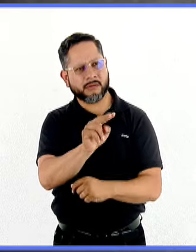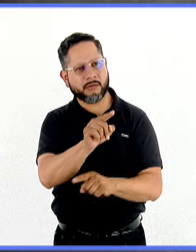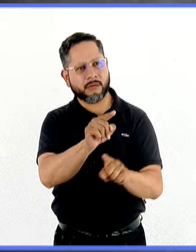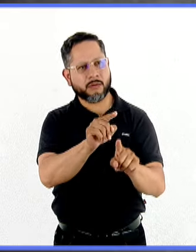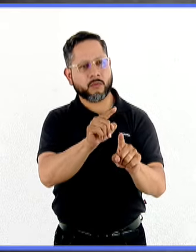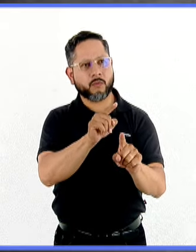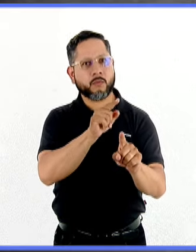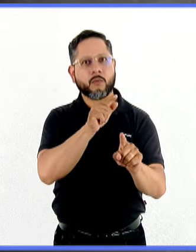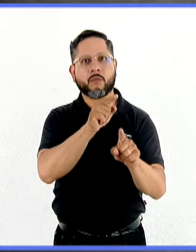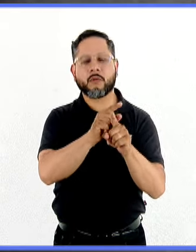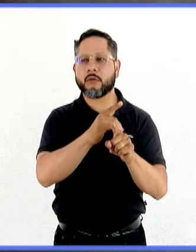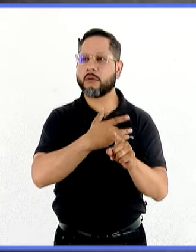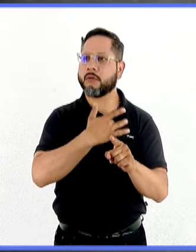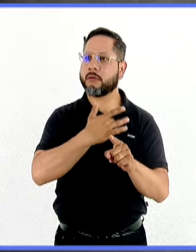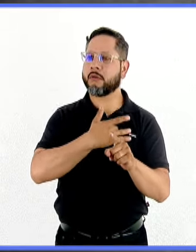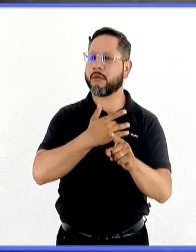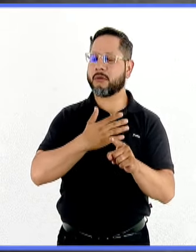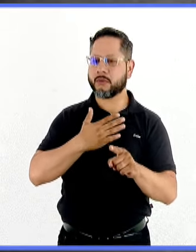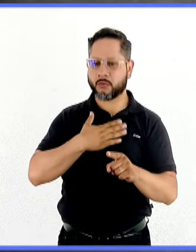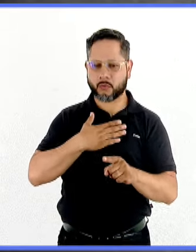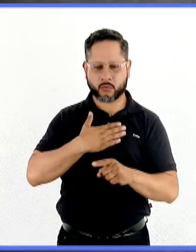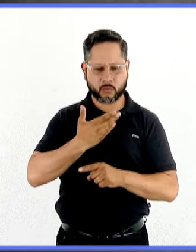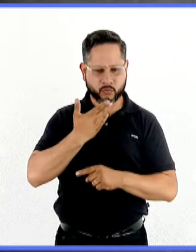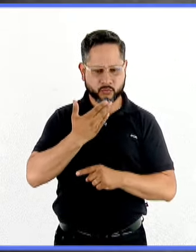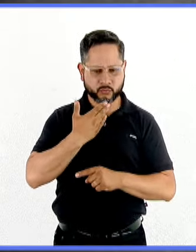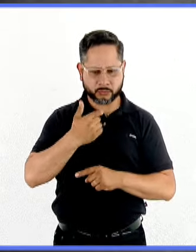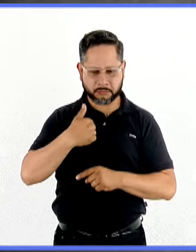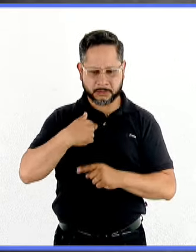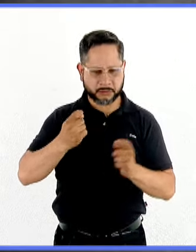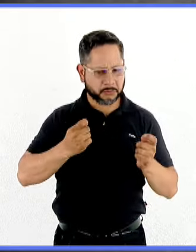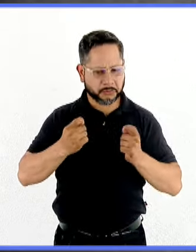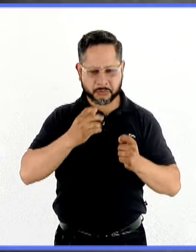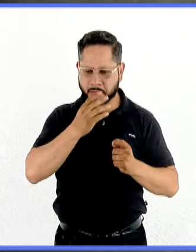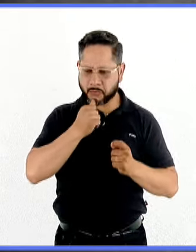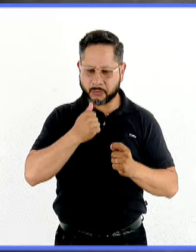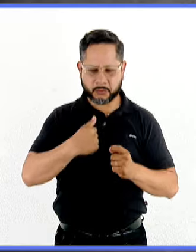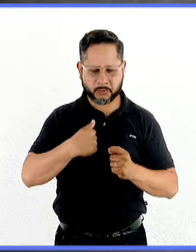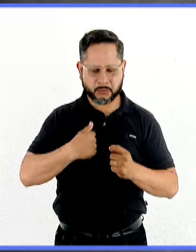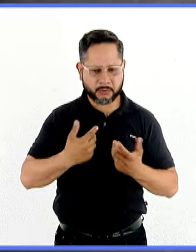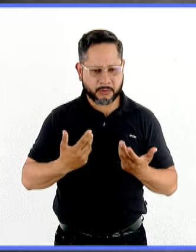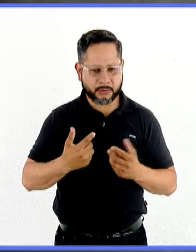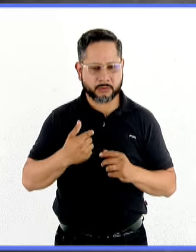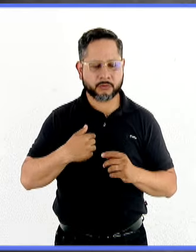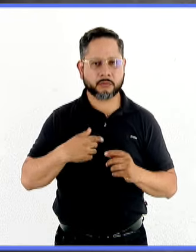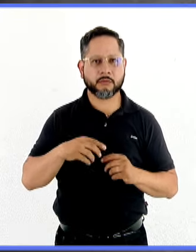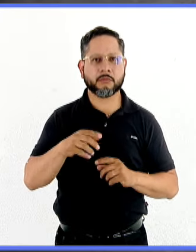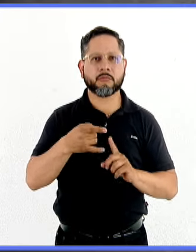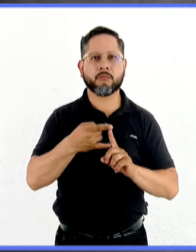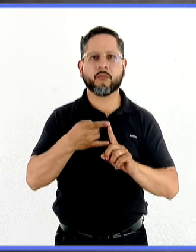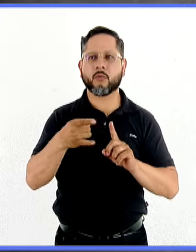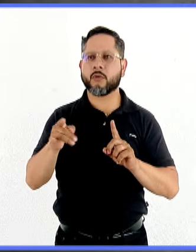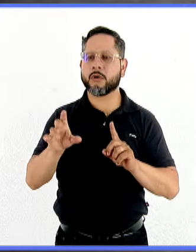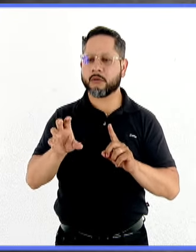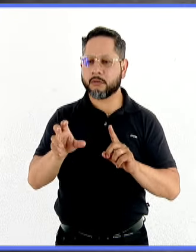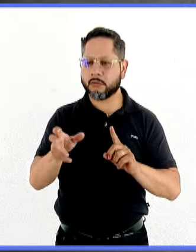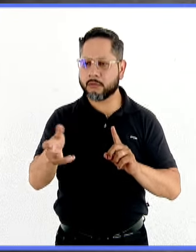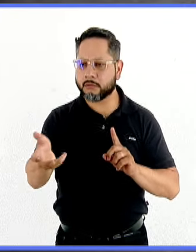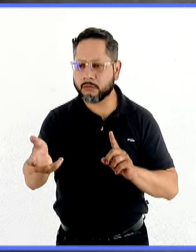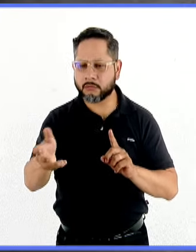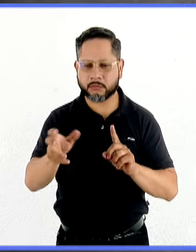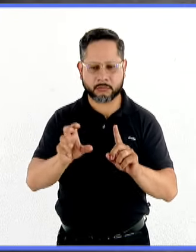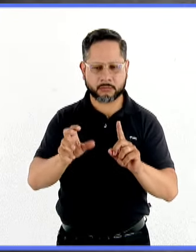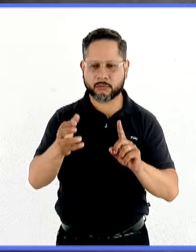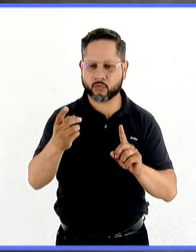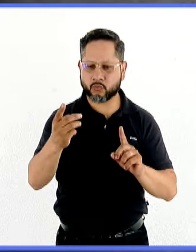capaz de darse cuenta que tiene rituales que alteran su funcionamiento, como esto que acabo de mencionar, si tengo que abrir tres o cuatro veces la puerta,